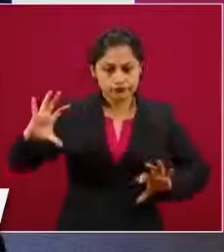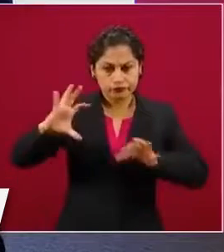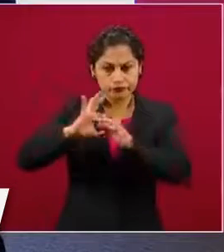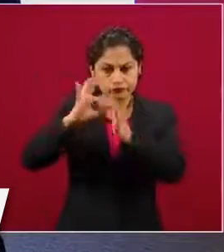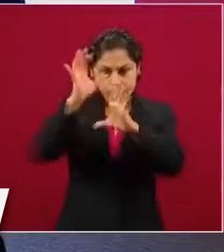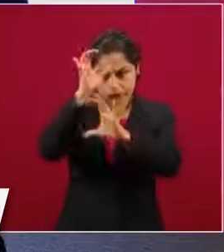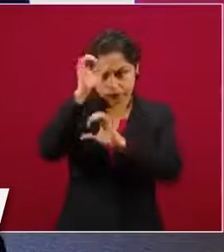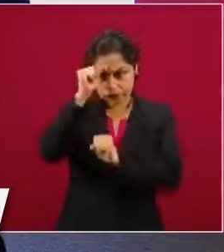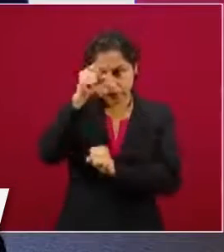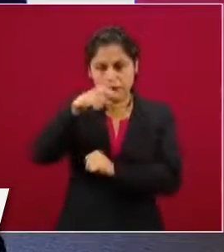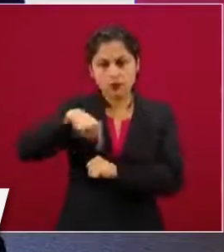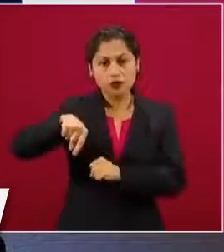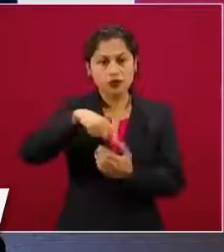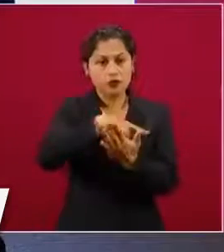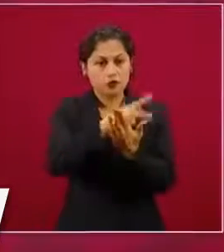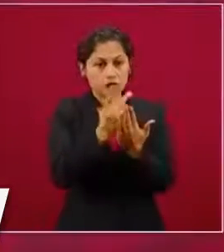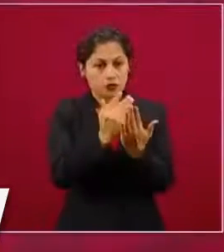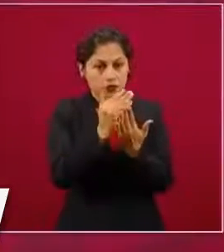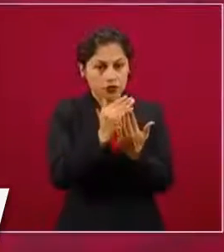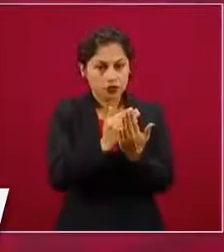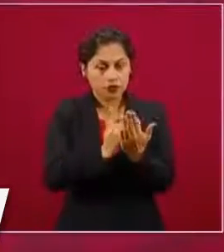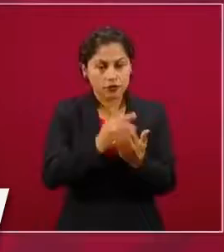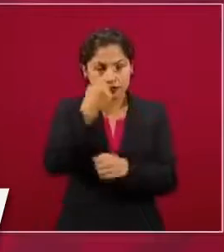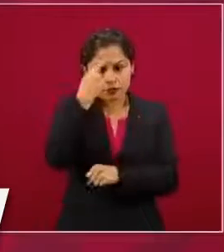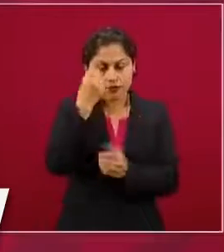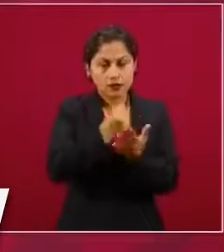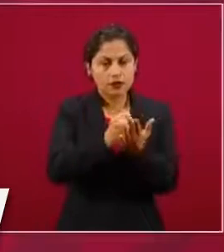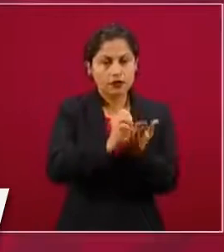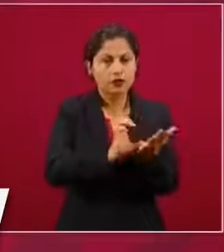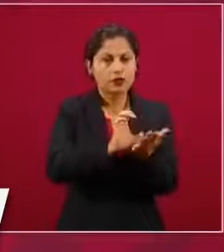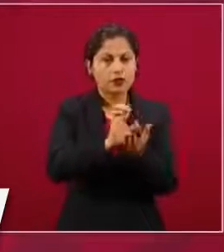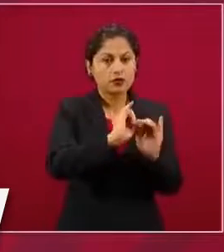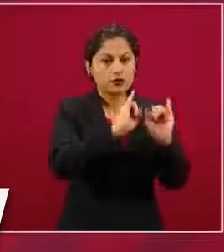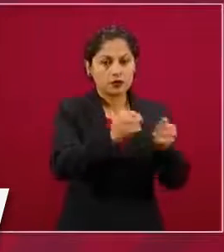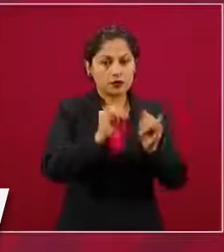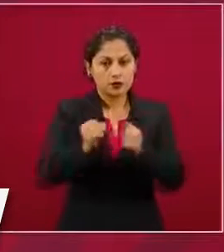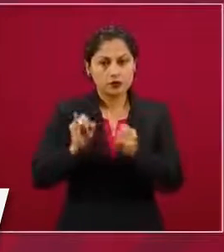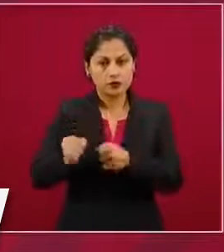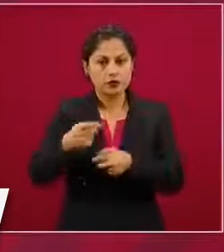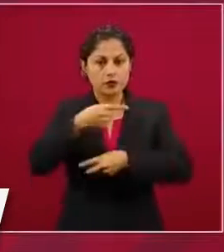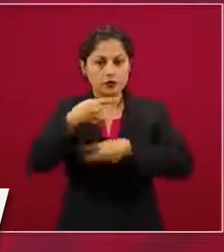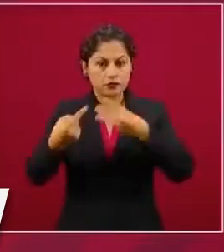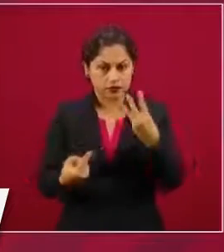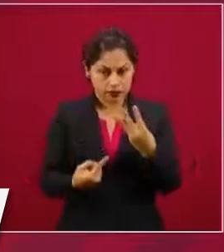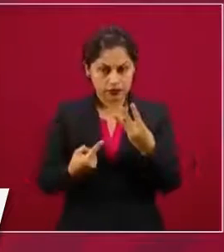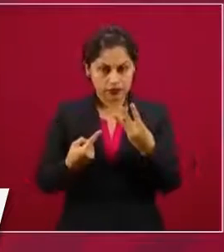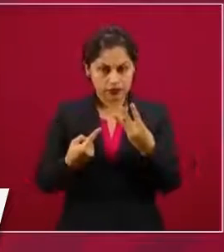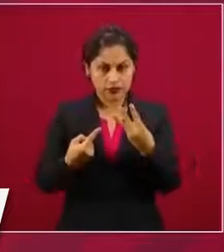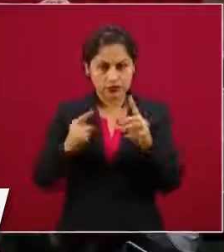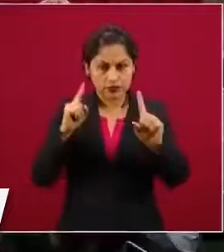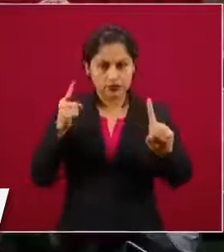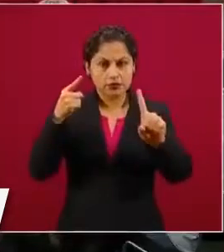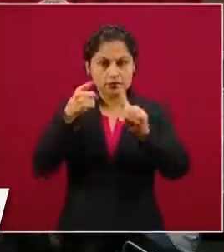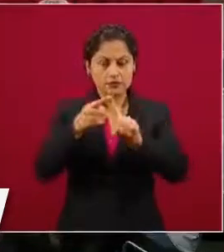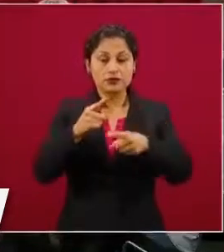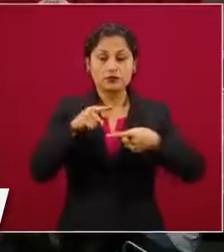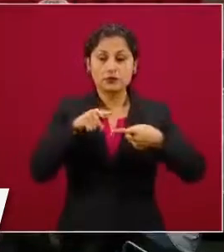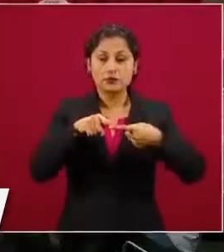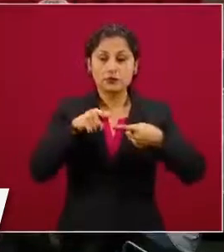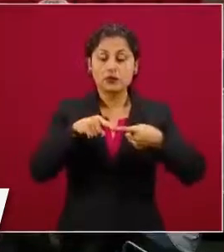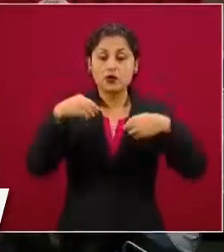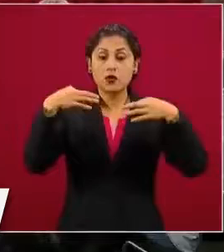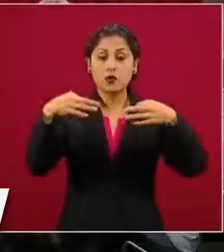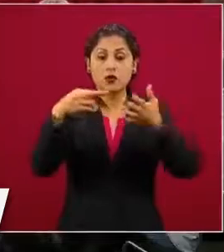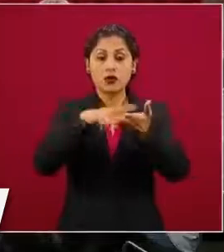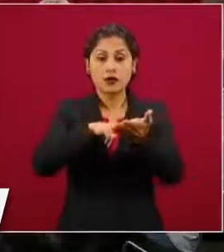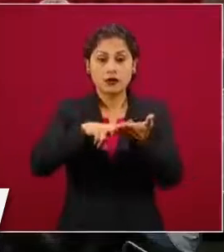personales con tres vertientes muy importantes. La primera de ellas es que en los créditos ordinarios, los verdes,